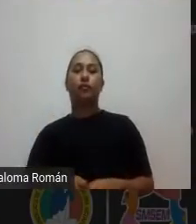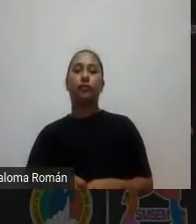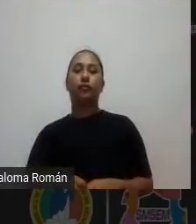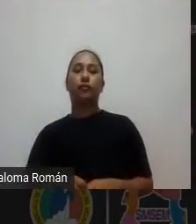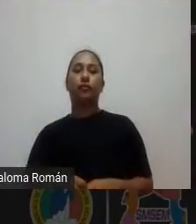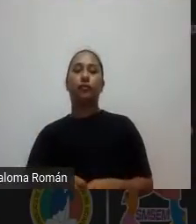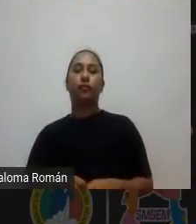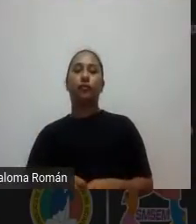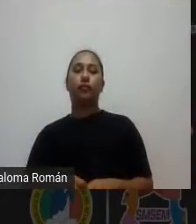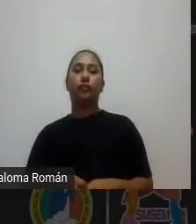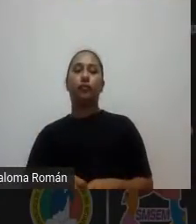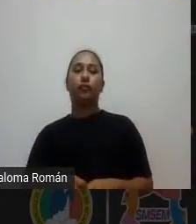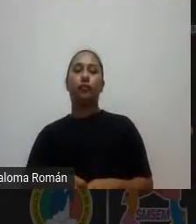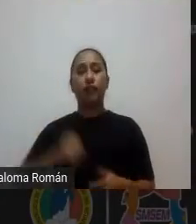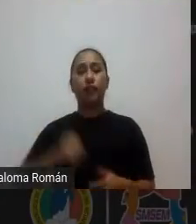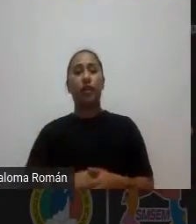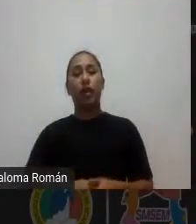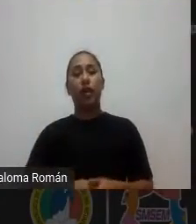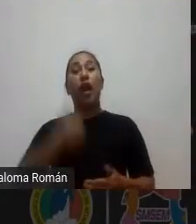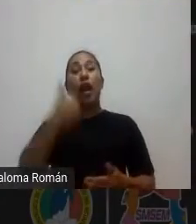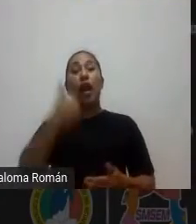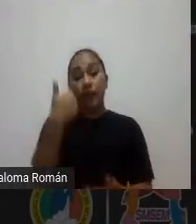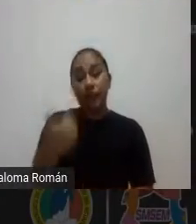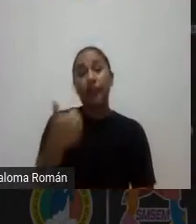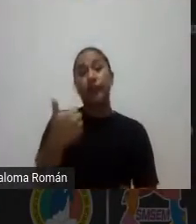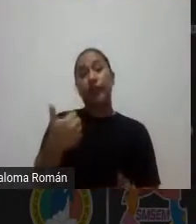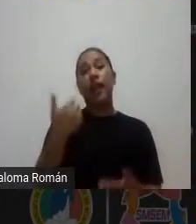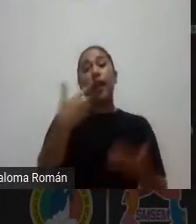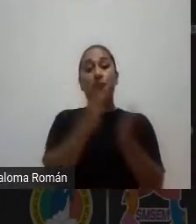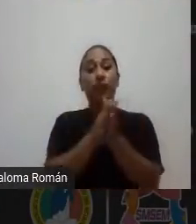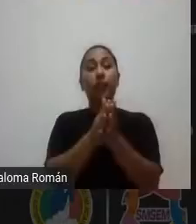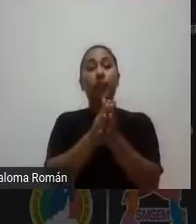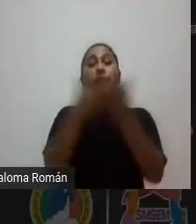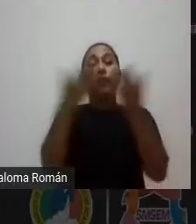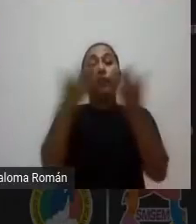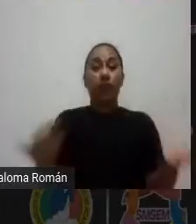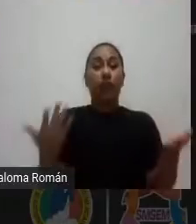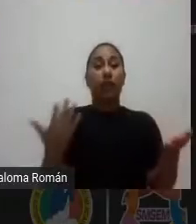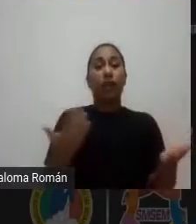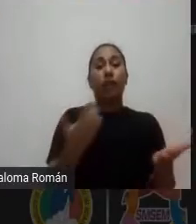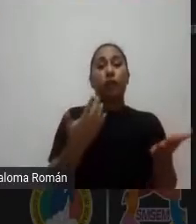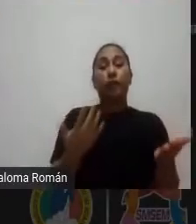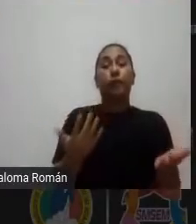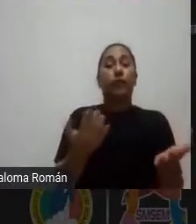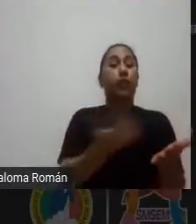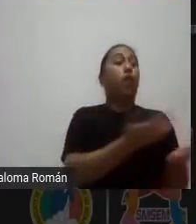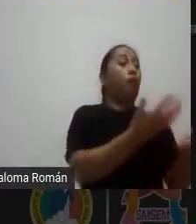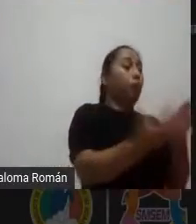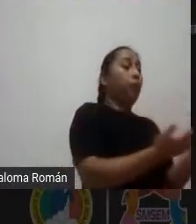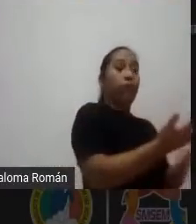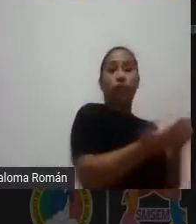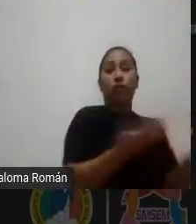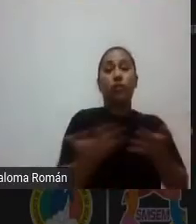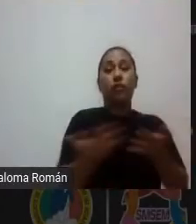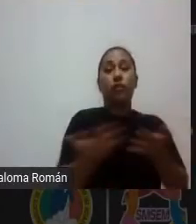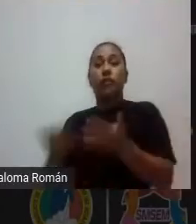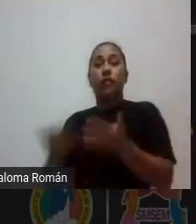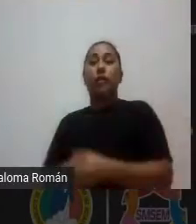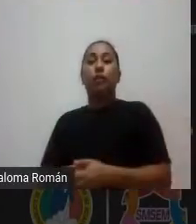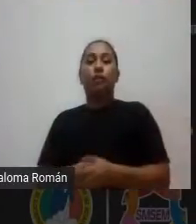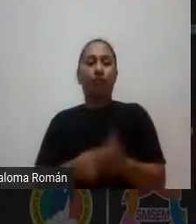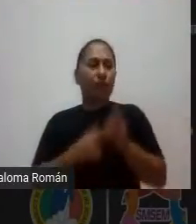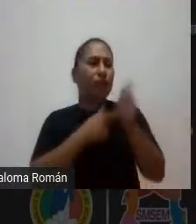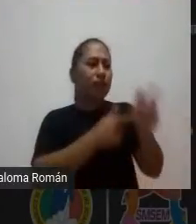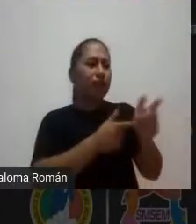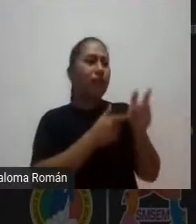soy autora de seis libros de evaluación al día de hoy y que ojalá que ustedes tengan los tengan en la mano para que esto se continúe y